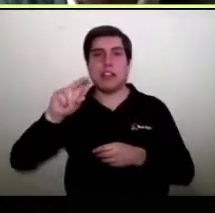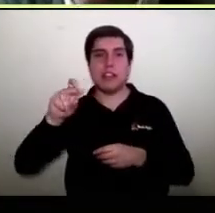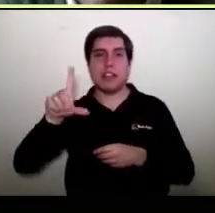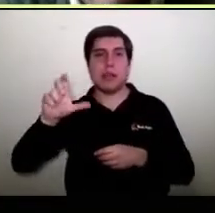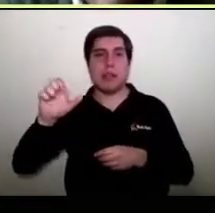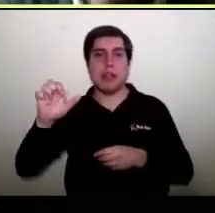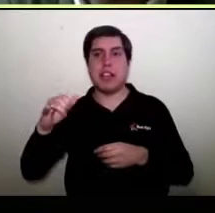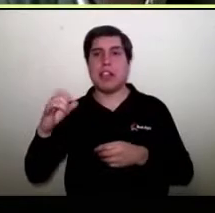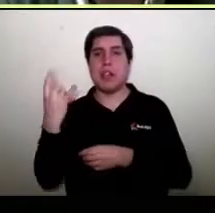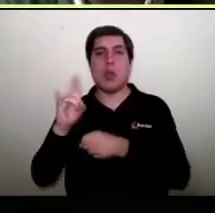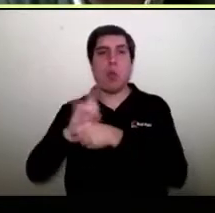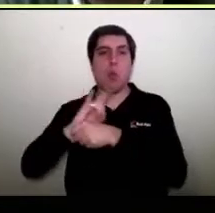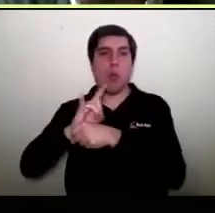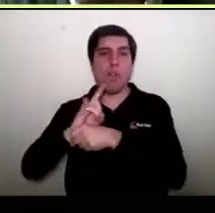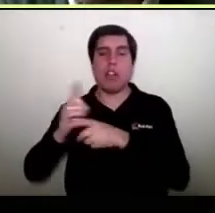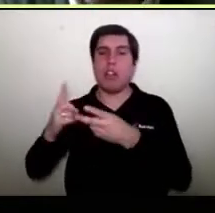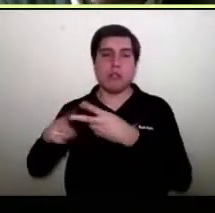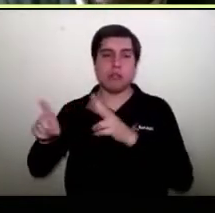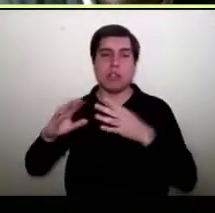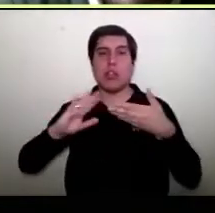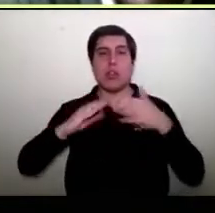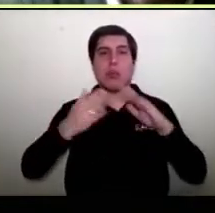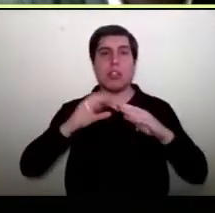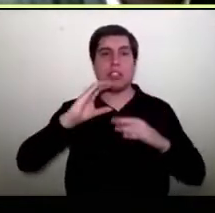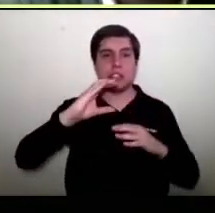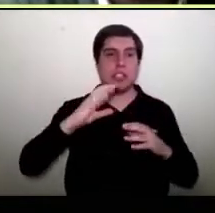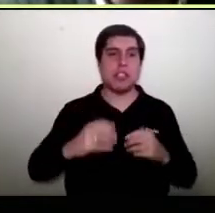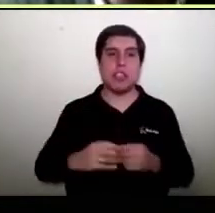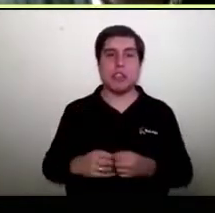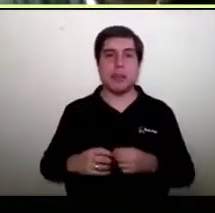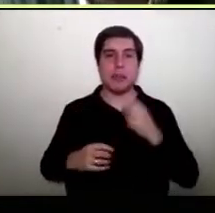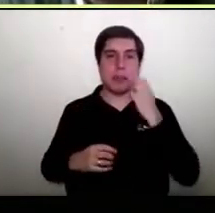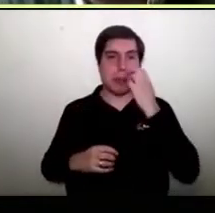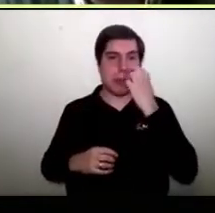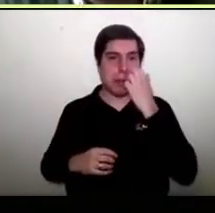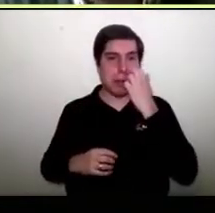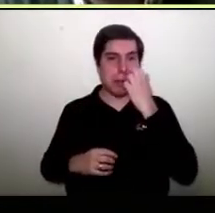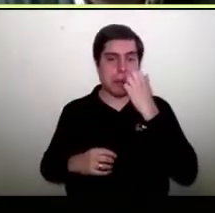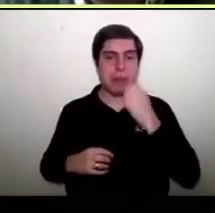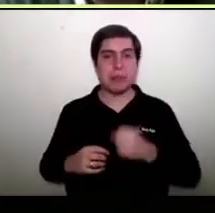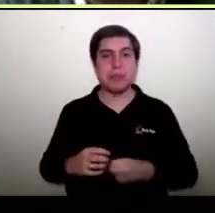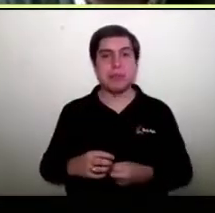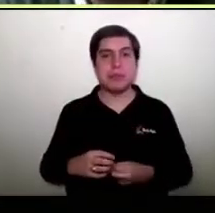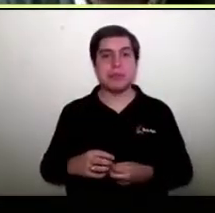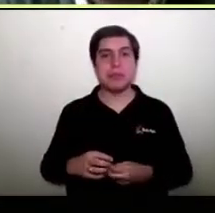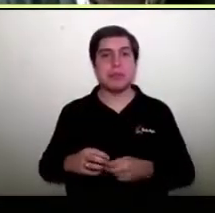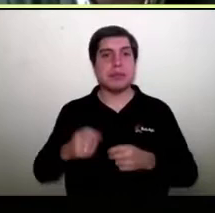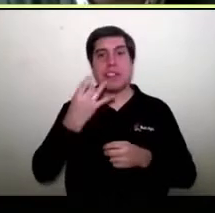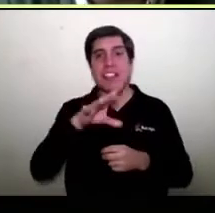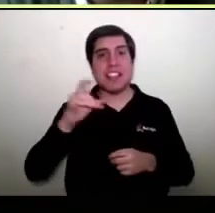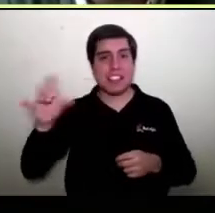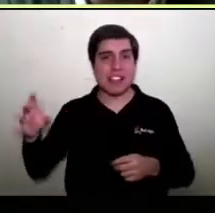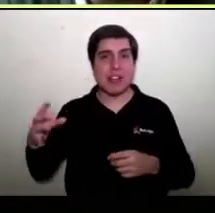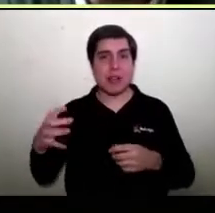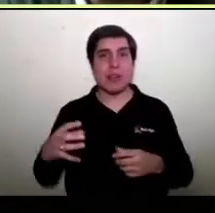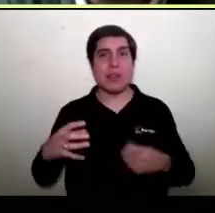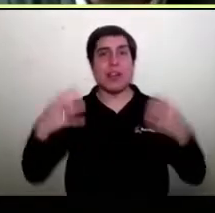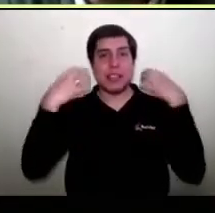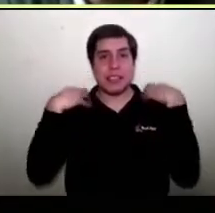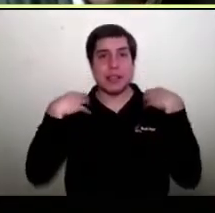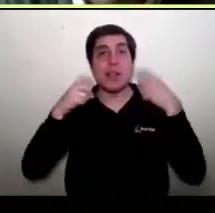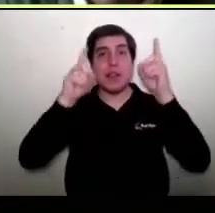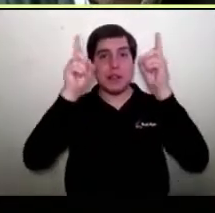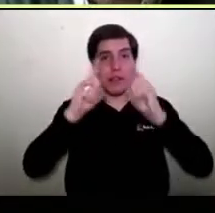Uber, Mercado Libre, Comunidad C de la Cámara Nacional de Comercio y Servicios Turismo de Chile, donde cada uno tiene distintas formas